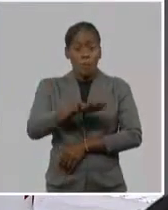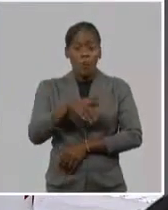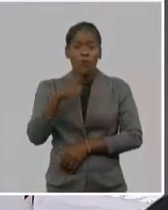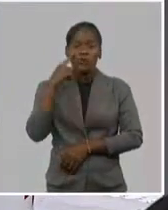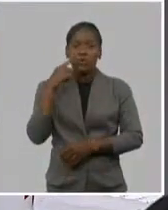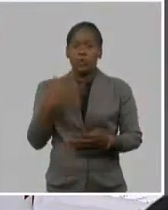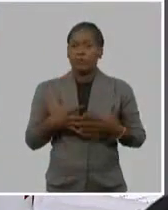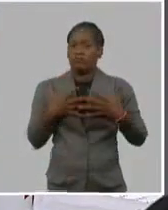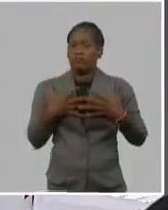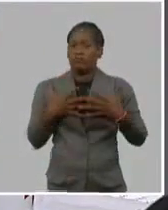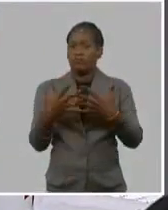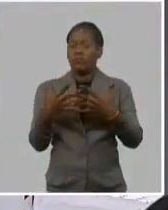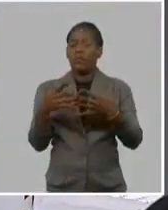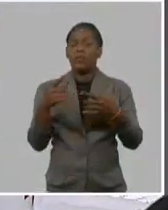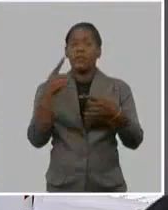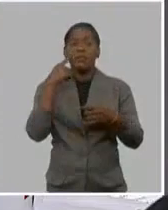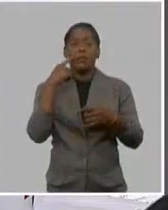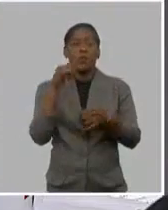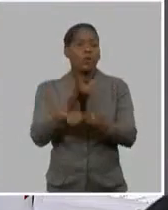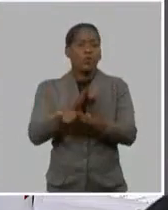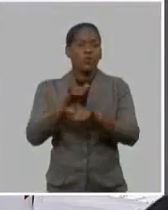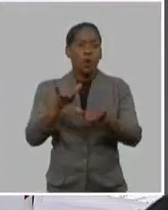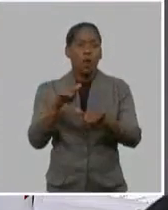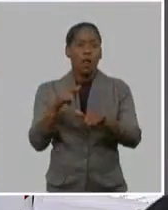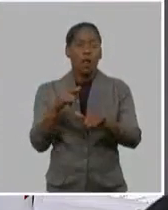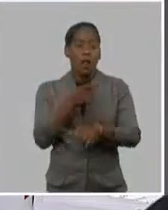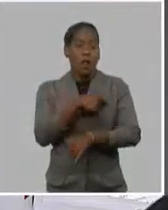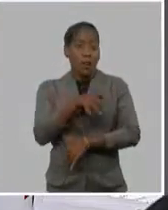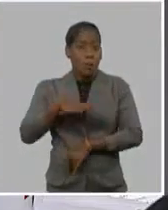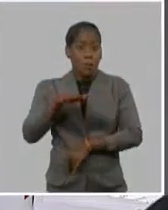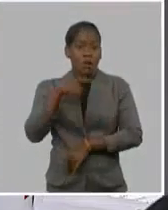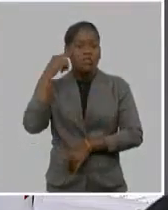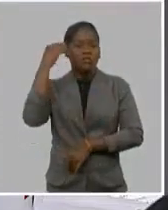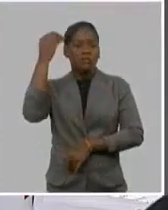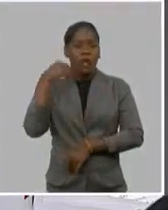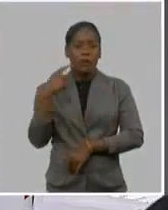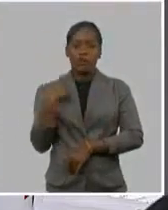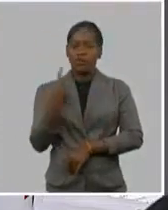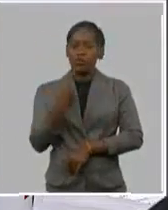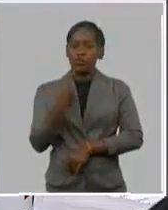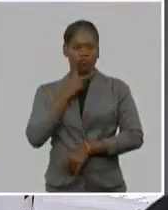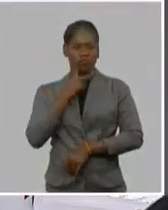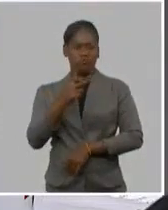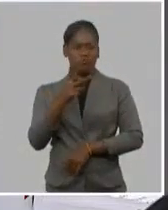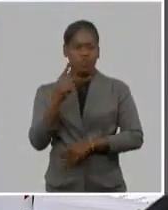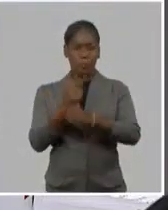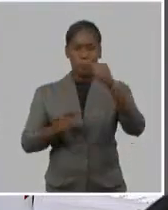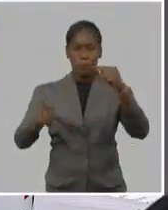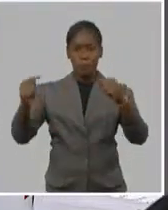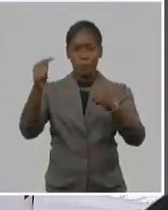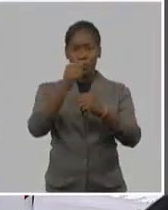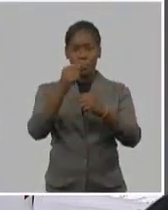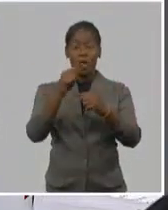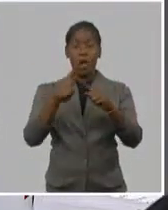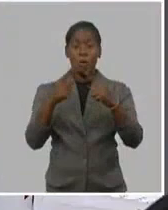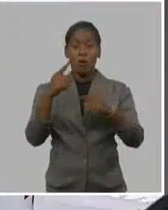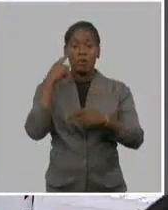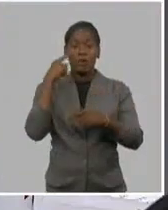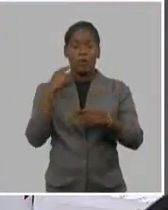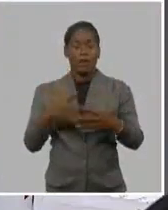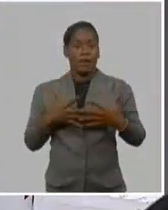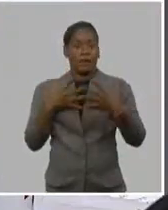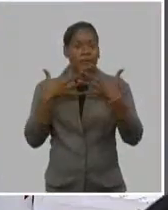a nuestro pueblo invicto, a nuestro pueblo que con esa obra de amor, de convicciones colectivas,